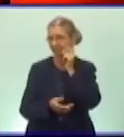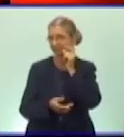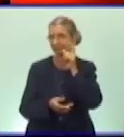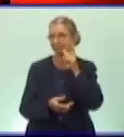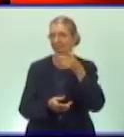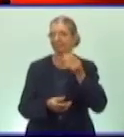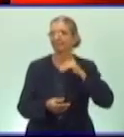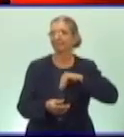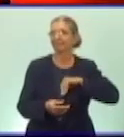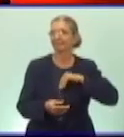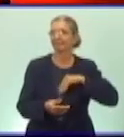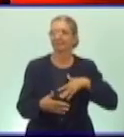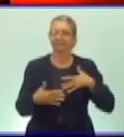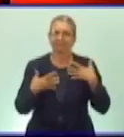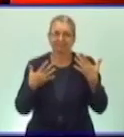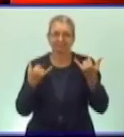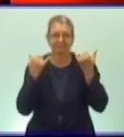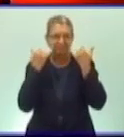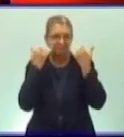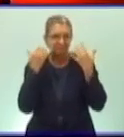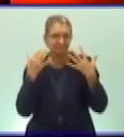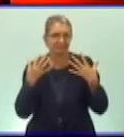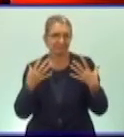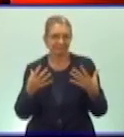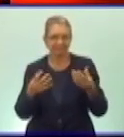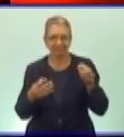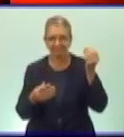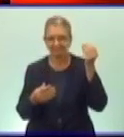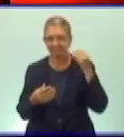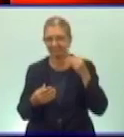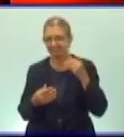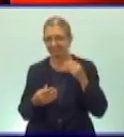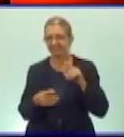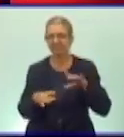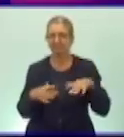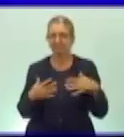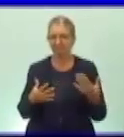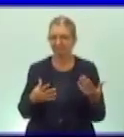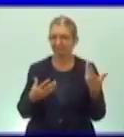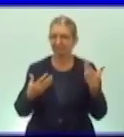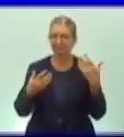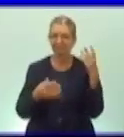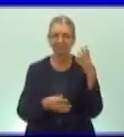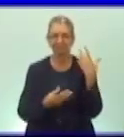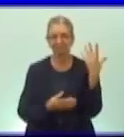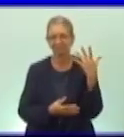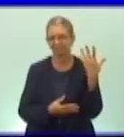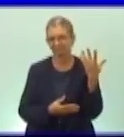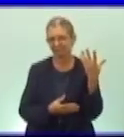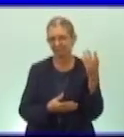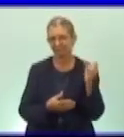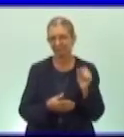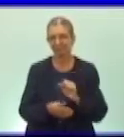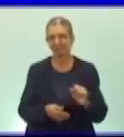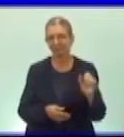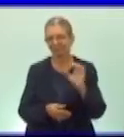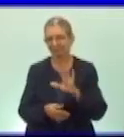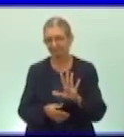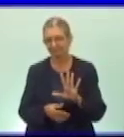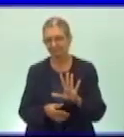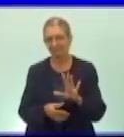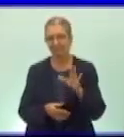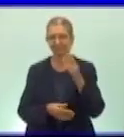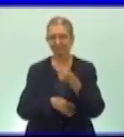en ellos el interés por conocer más acerca de la naturaleza y la sociedad del país